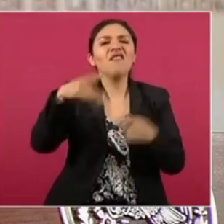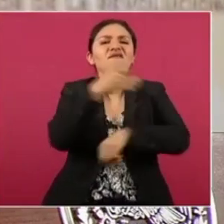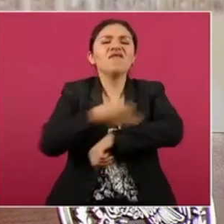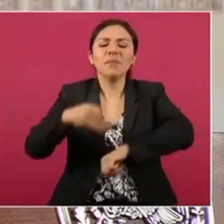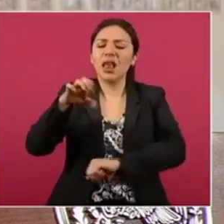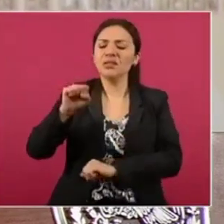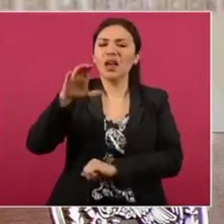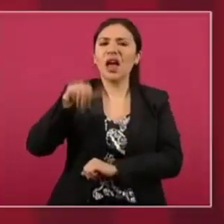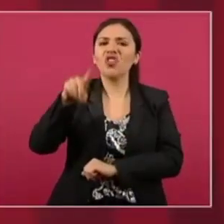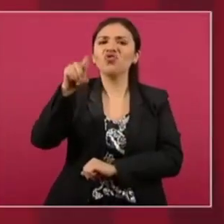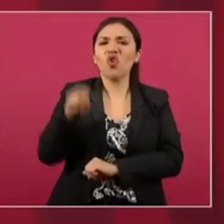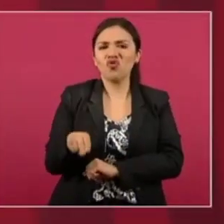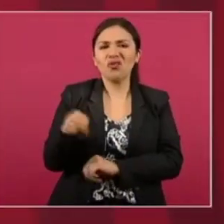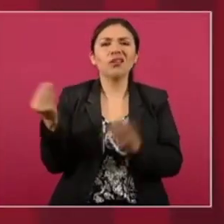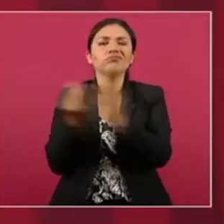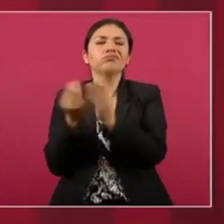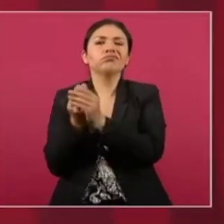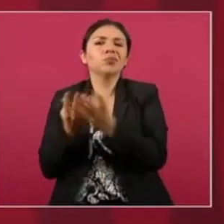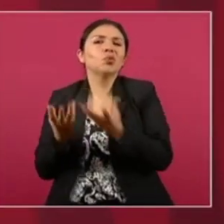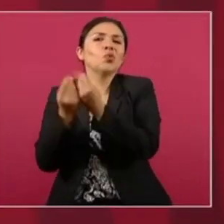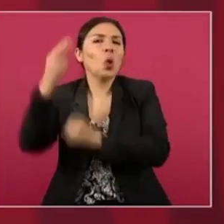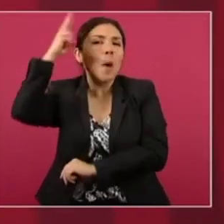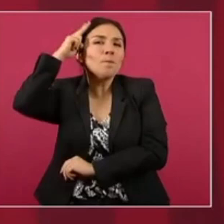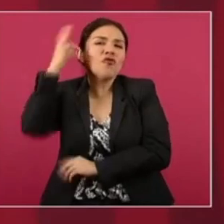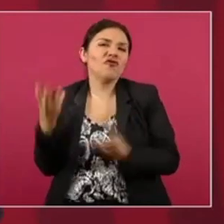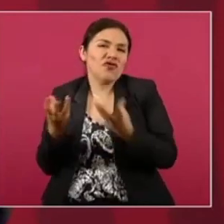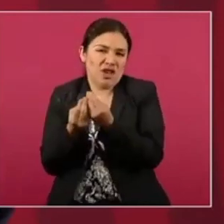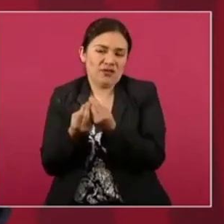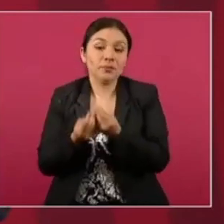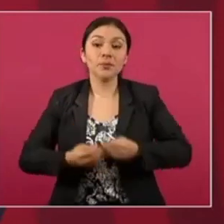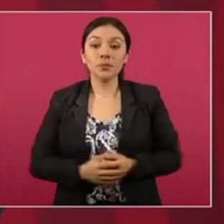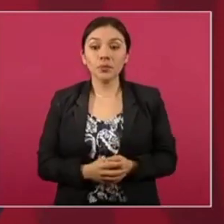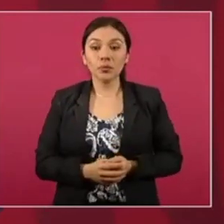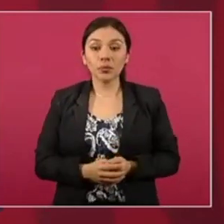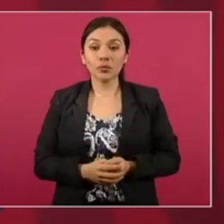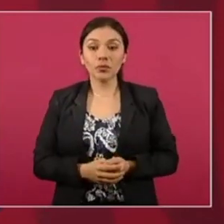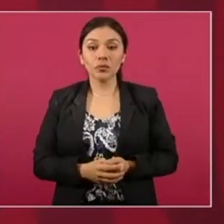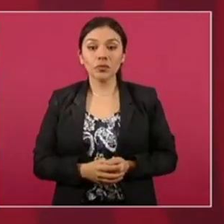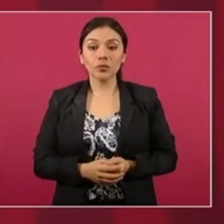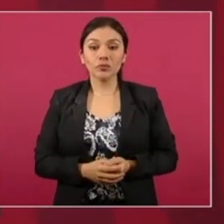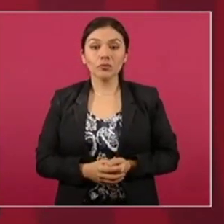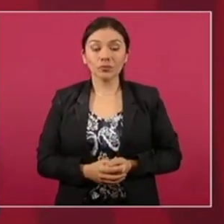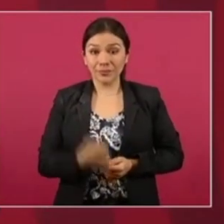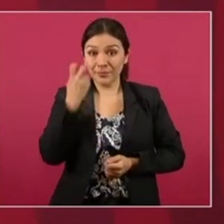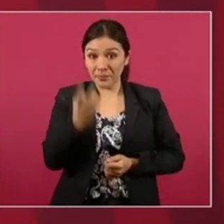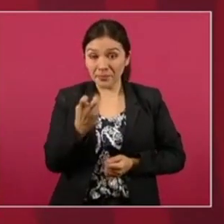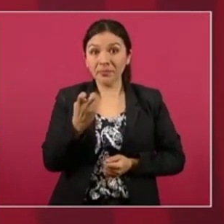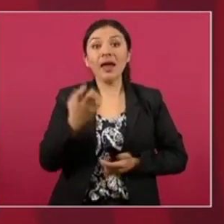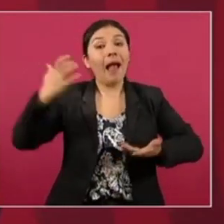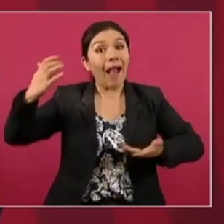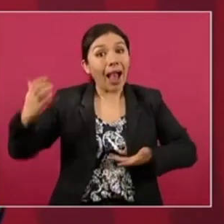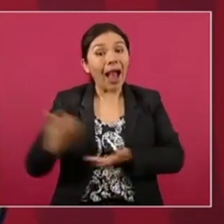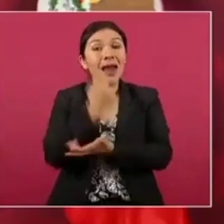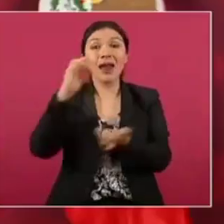porfiristas. Entonces, triunfa la Revolución.